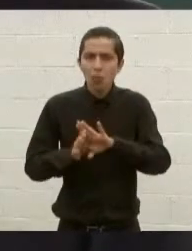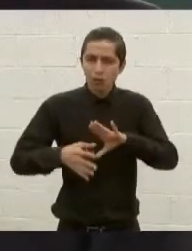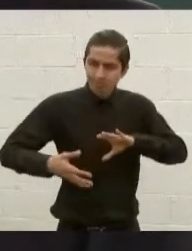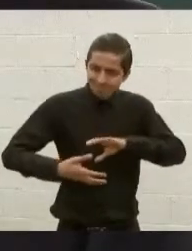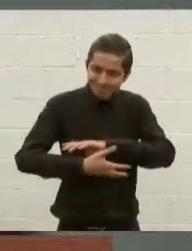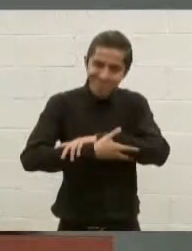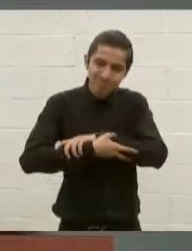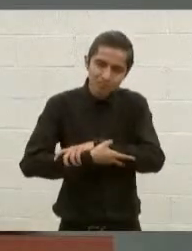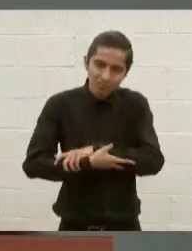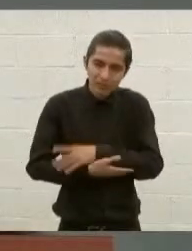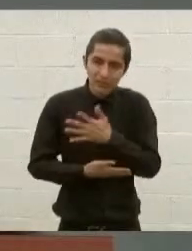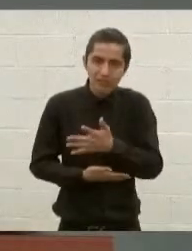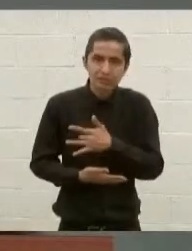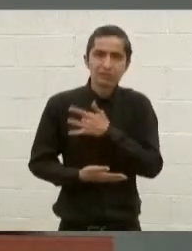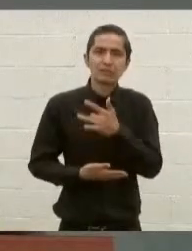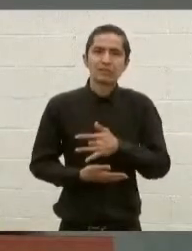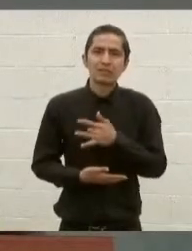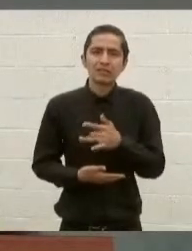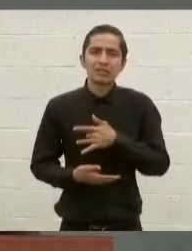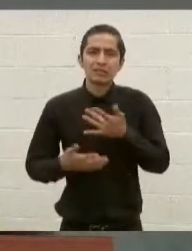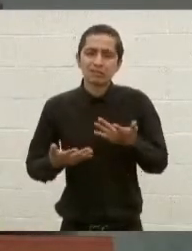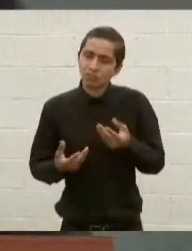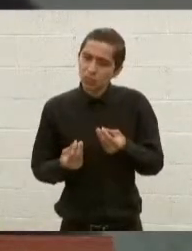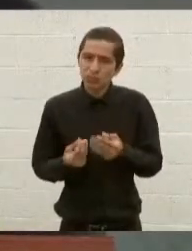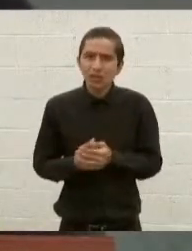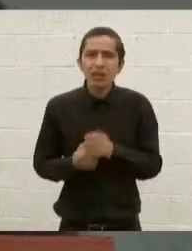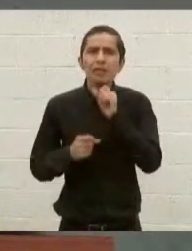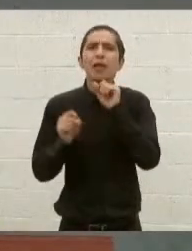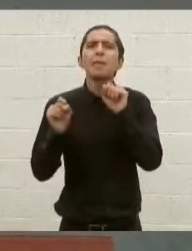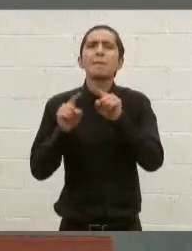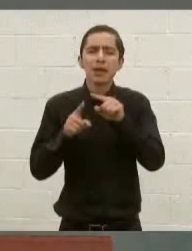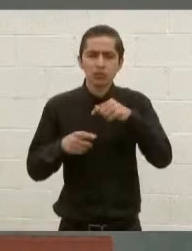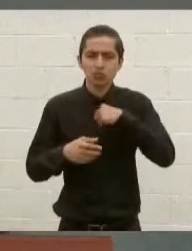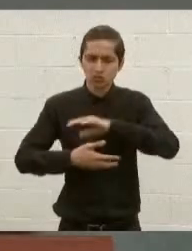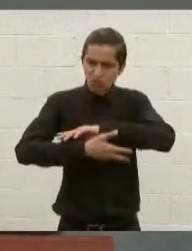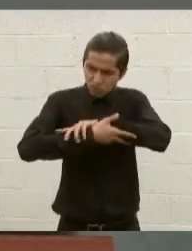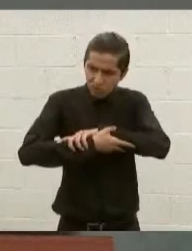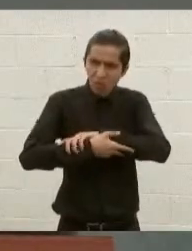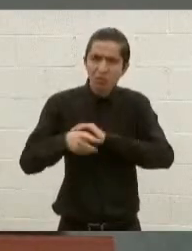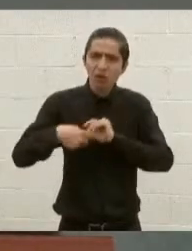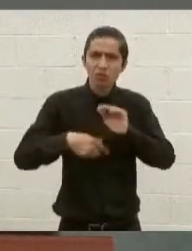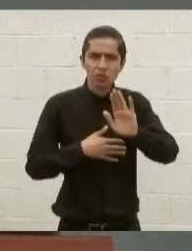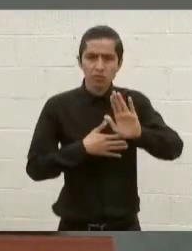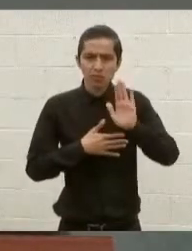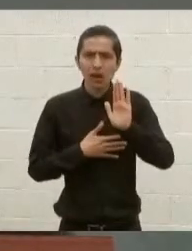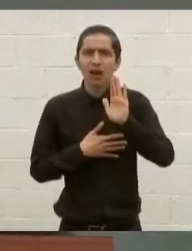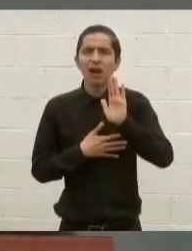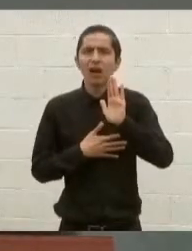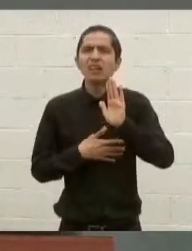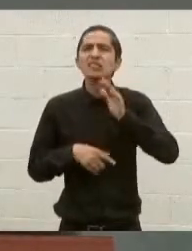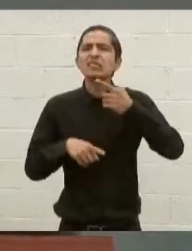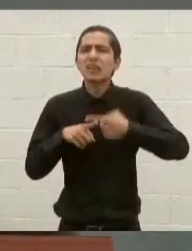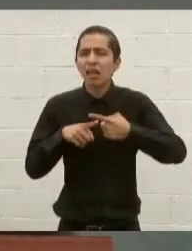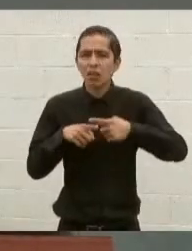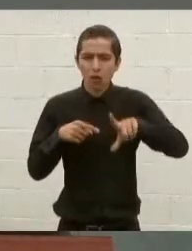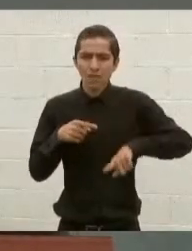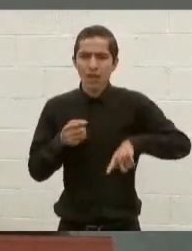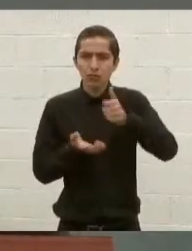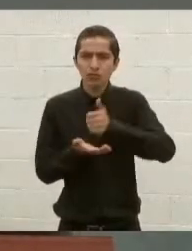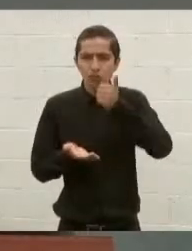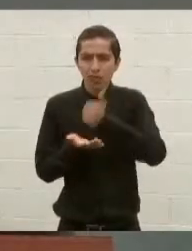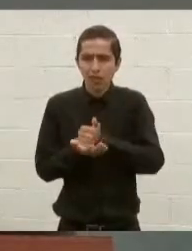los deudos, nuestra solidaridad y compromiso con el Gobierno de la ciudad.